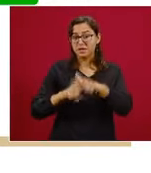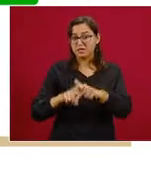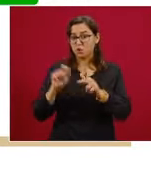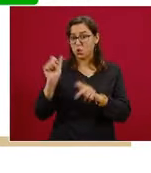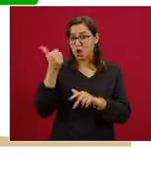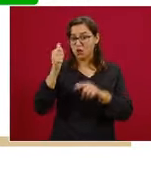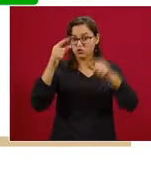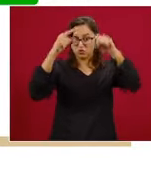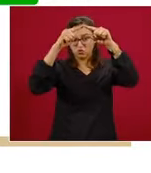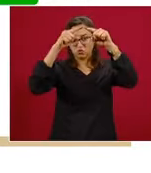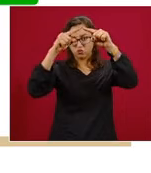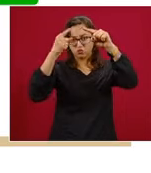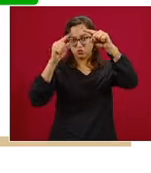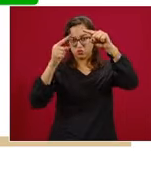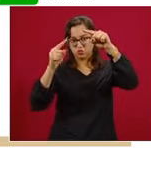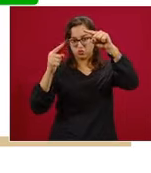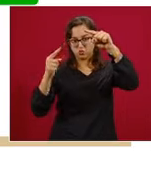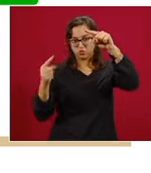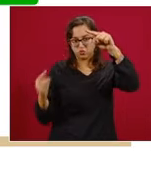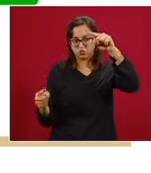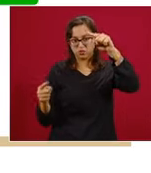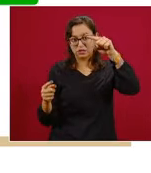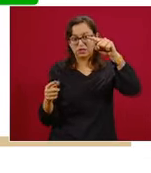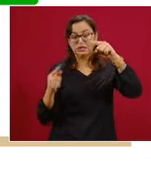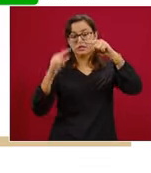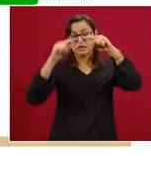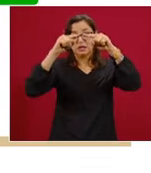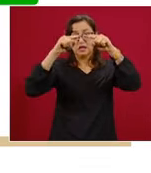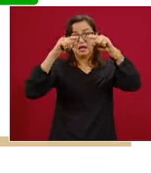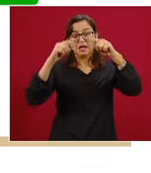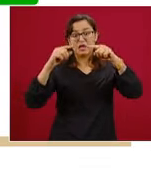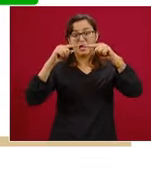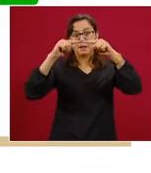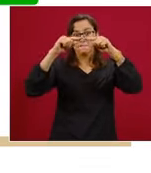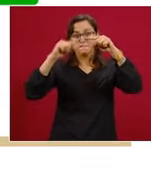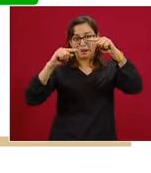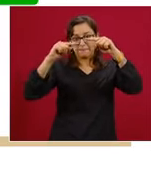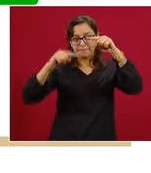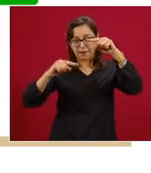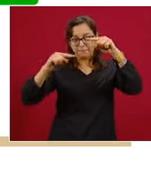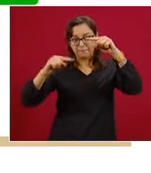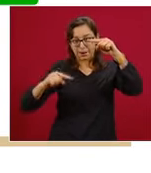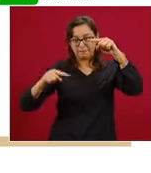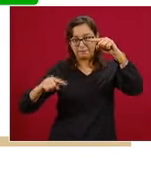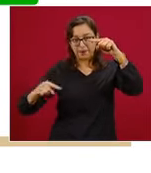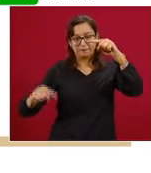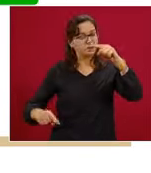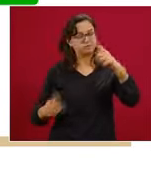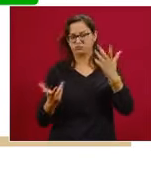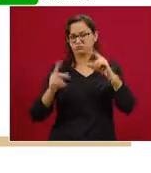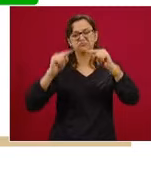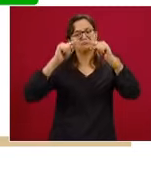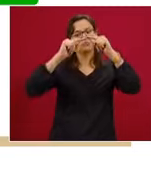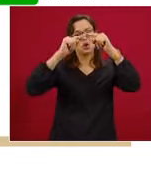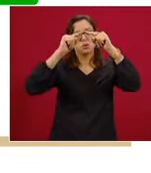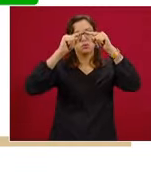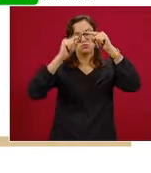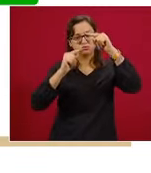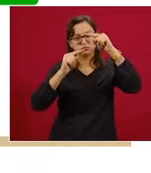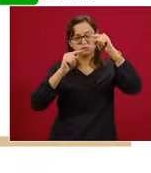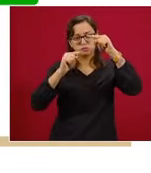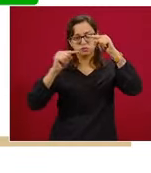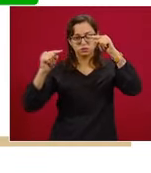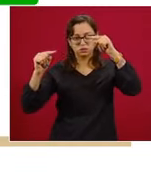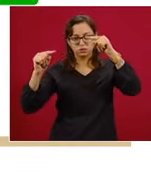descenso sostenido. No necesariamente cada semana disminuye, desafortunadamente hay semanas en donde no hay disminución, pero